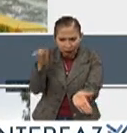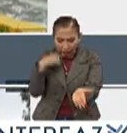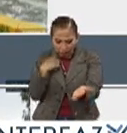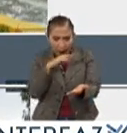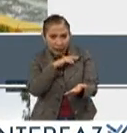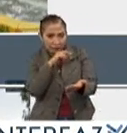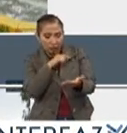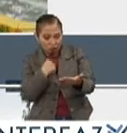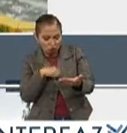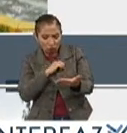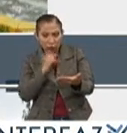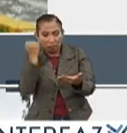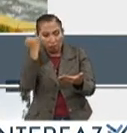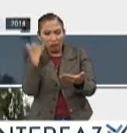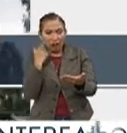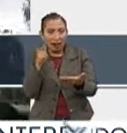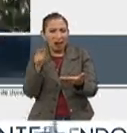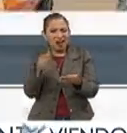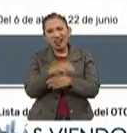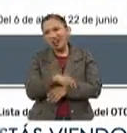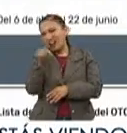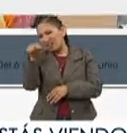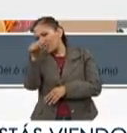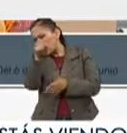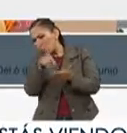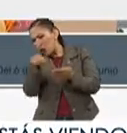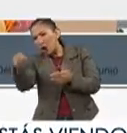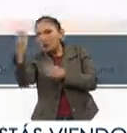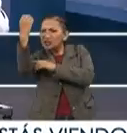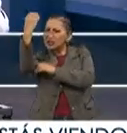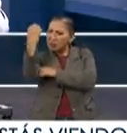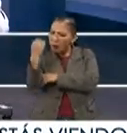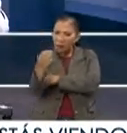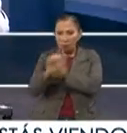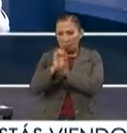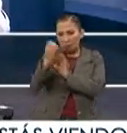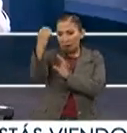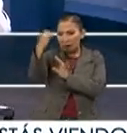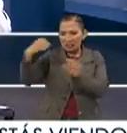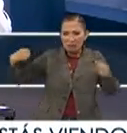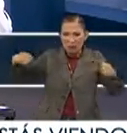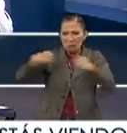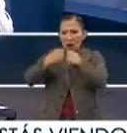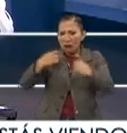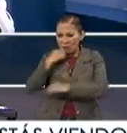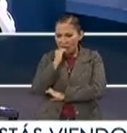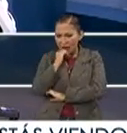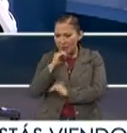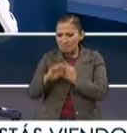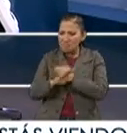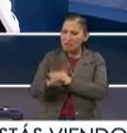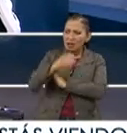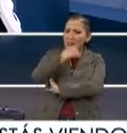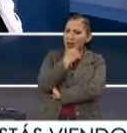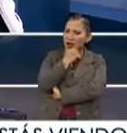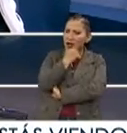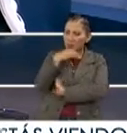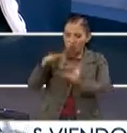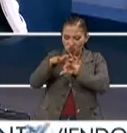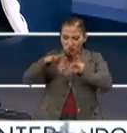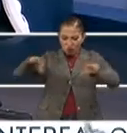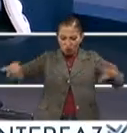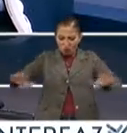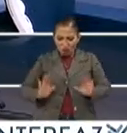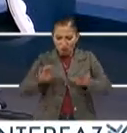muchas veces nosotros se nos ocurren cosas de, híjoles, que en este semáforo siempre hay un accidente, a lo mejor para prevención de un